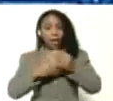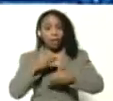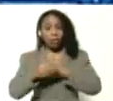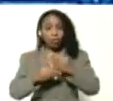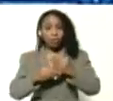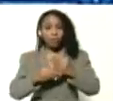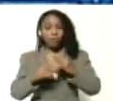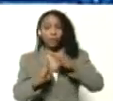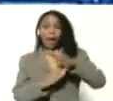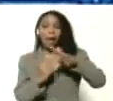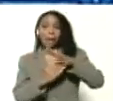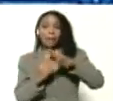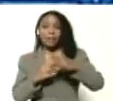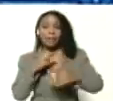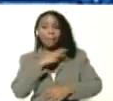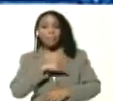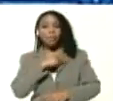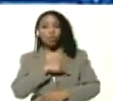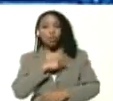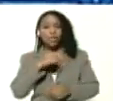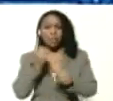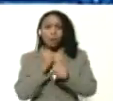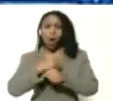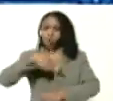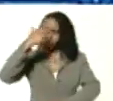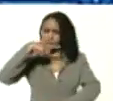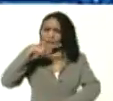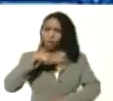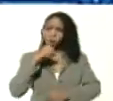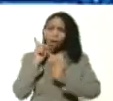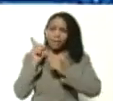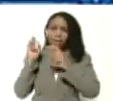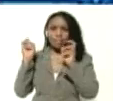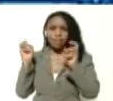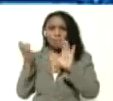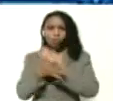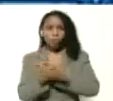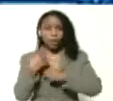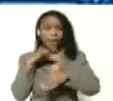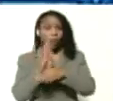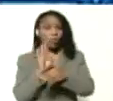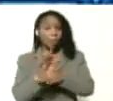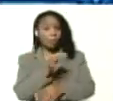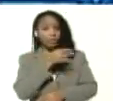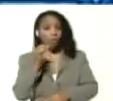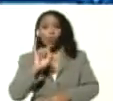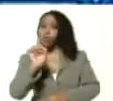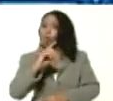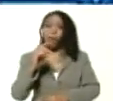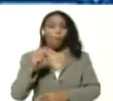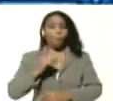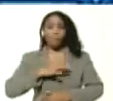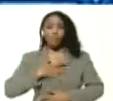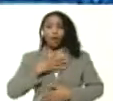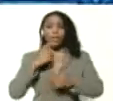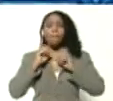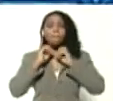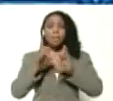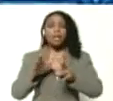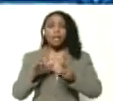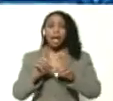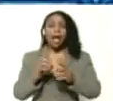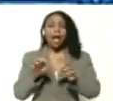en la base de misiones y un trabajo serio con base a eso hay que cuidar la calidad no podemos perder la calidad aún en educación a